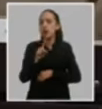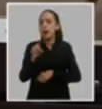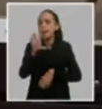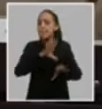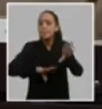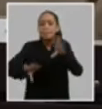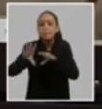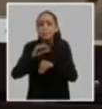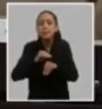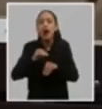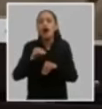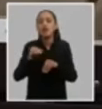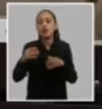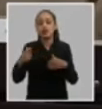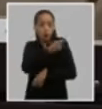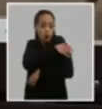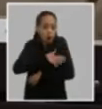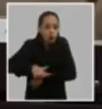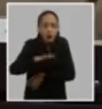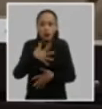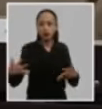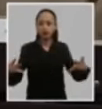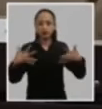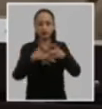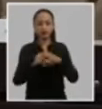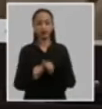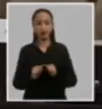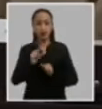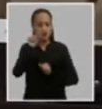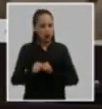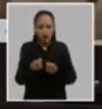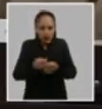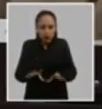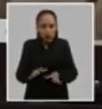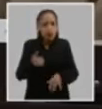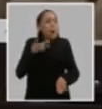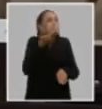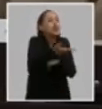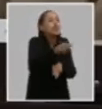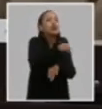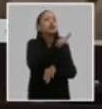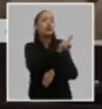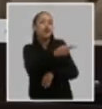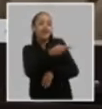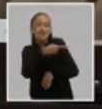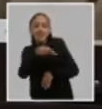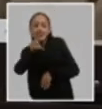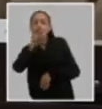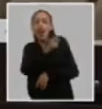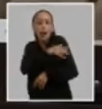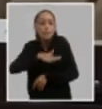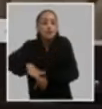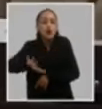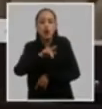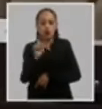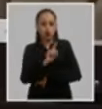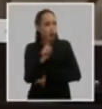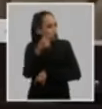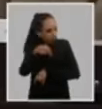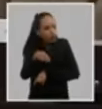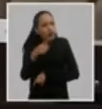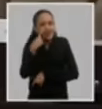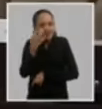un cuadro que se sienta revolucionario no hay que pedirle que se acerque a los trabajadores porque el mismo cuadro es pueblo y el mismo cuadro es